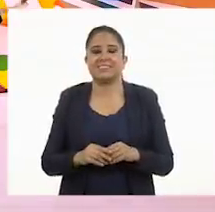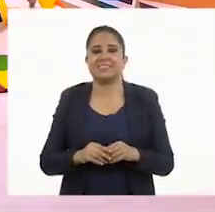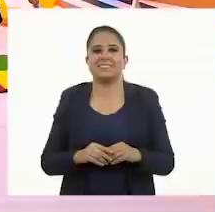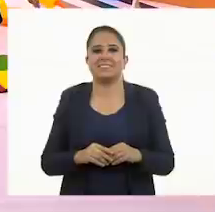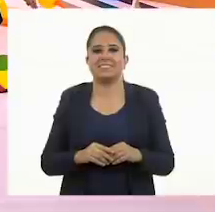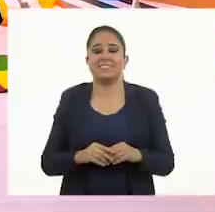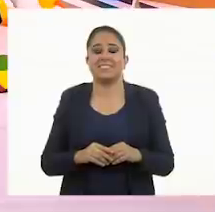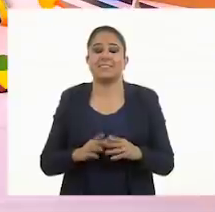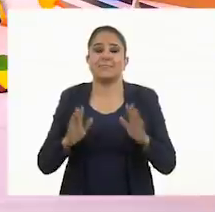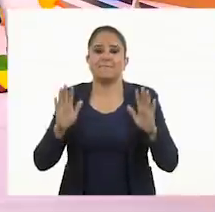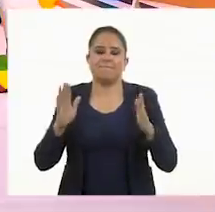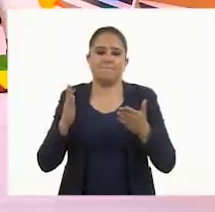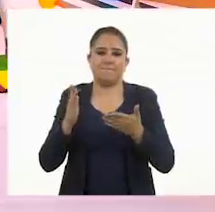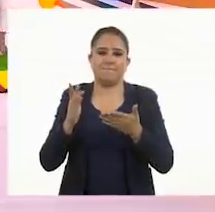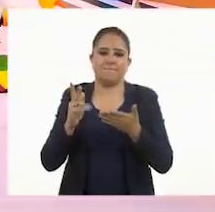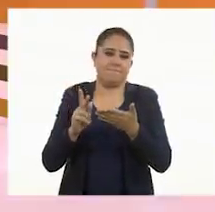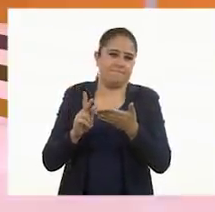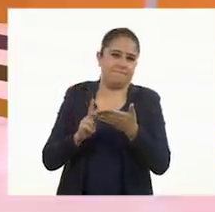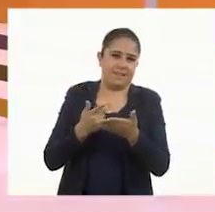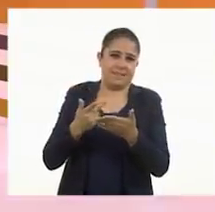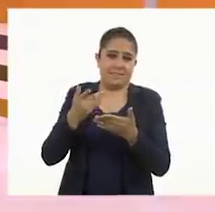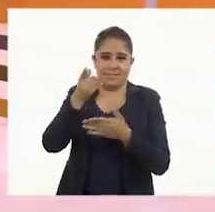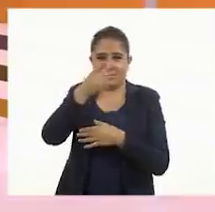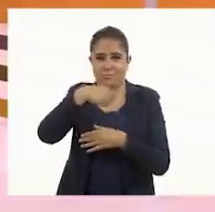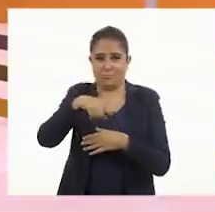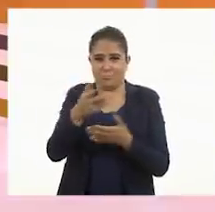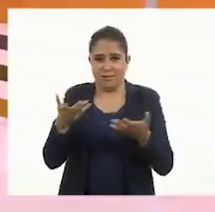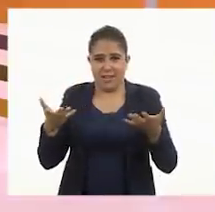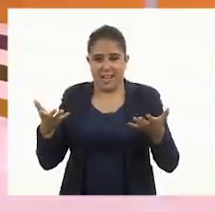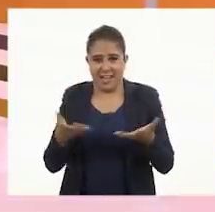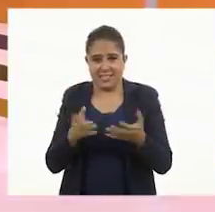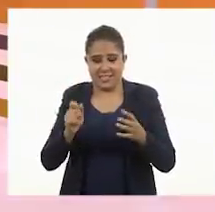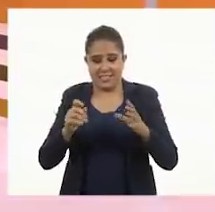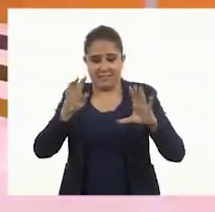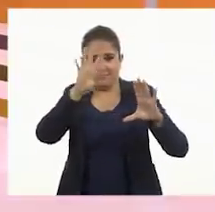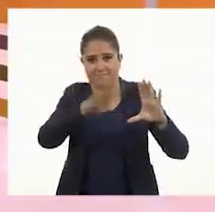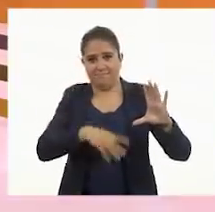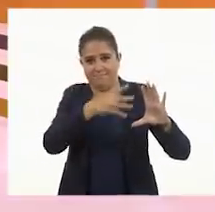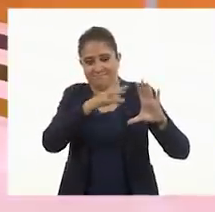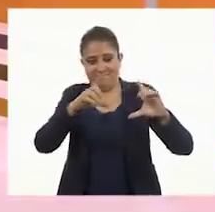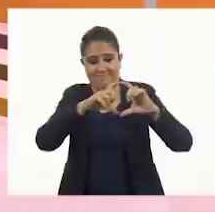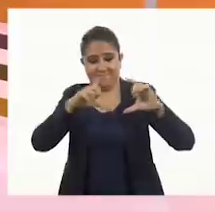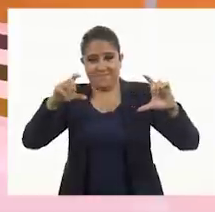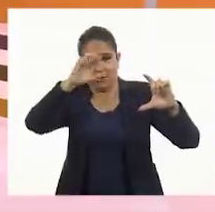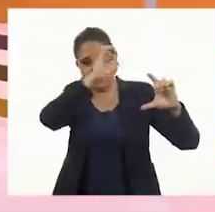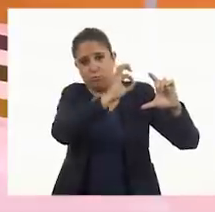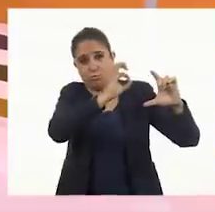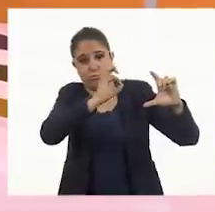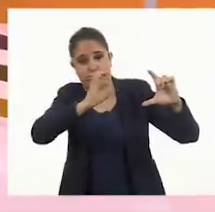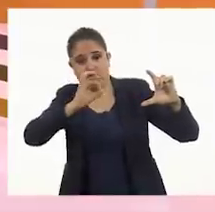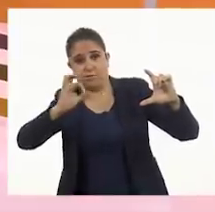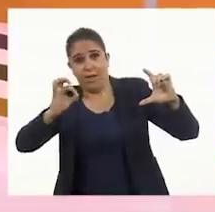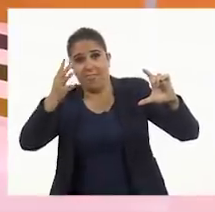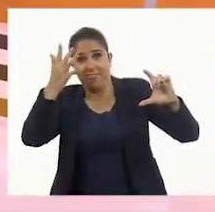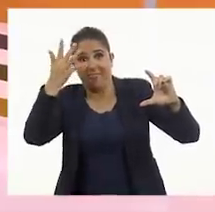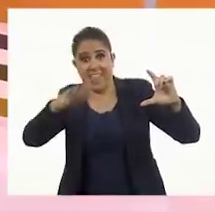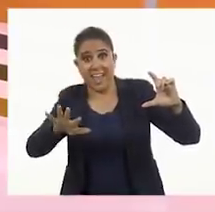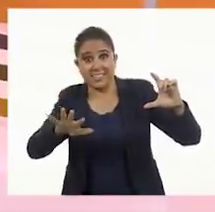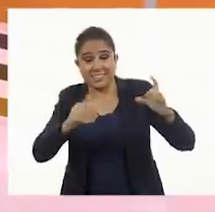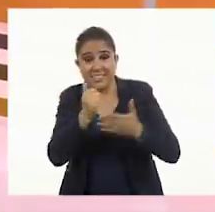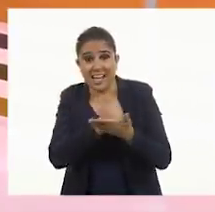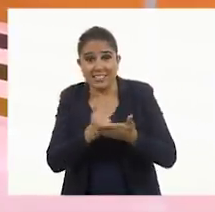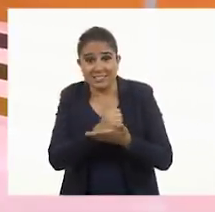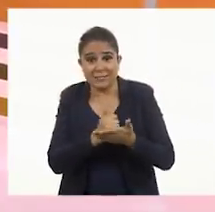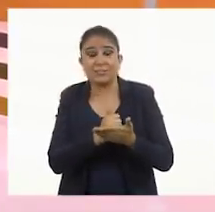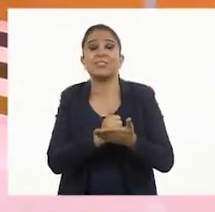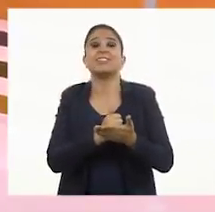Una vez que nosotros completemos nuestro tablero con 10 fichitas azules, lo que vamos